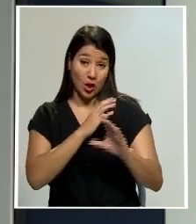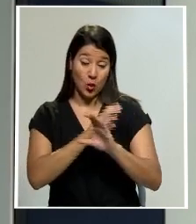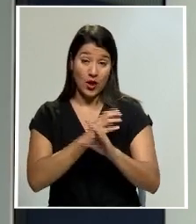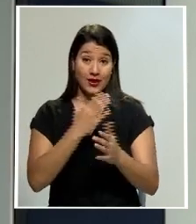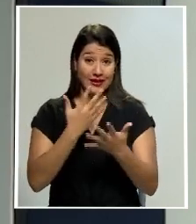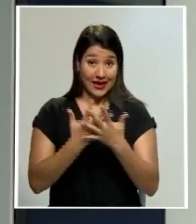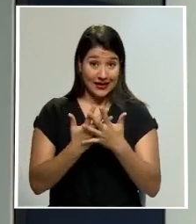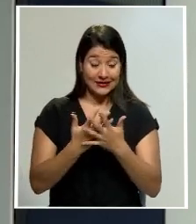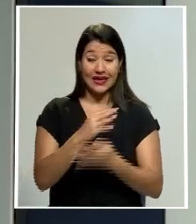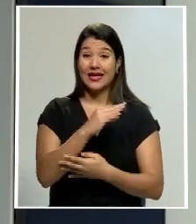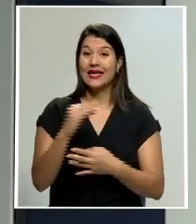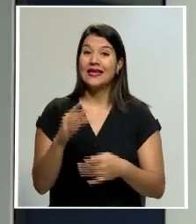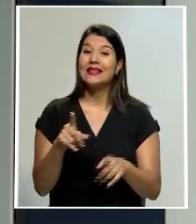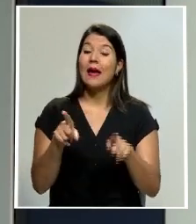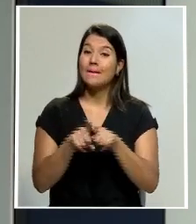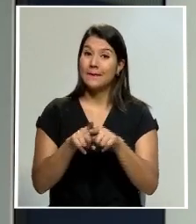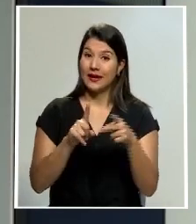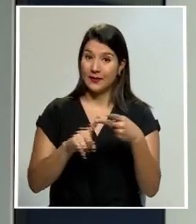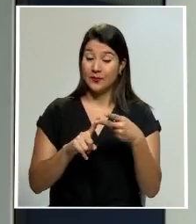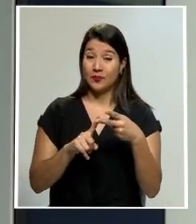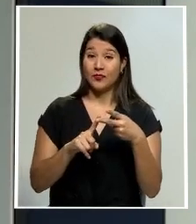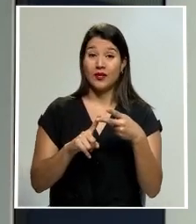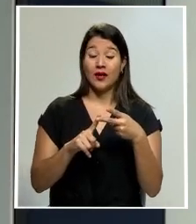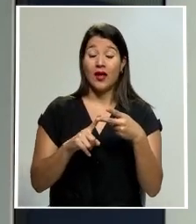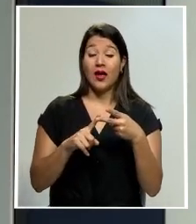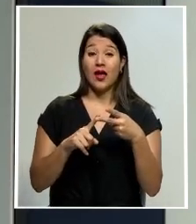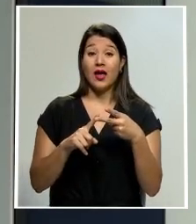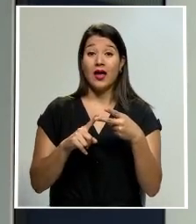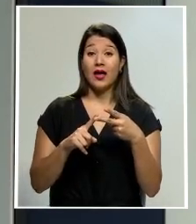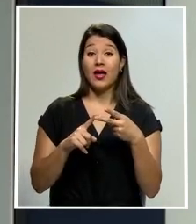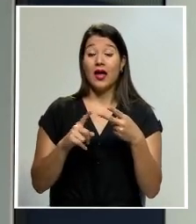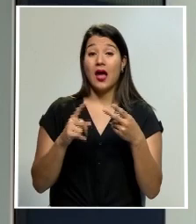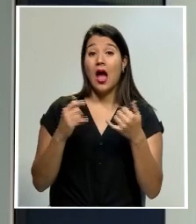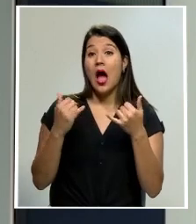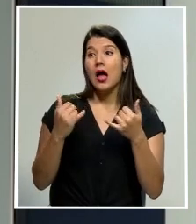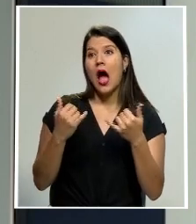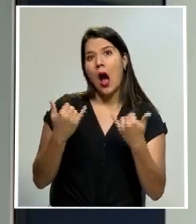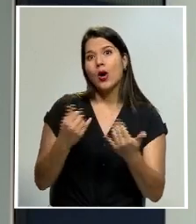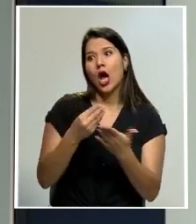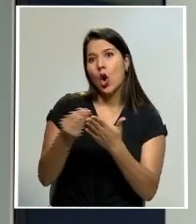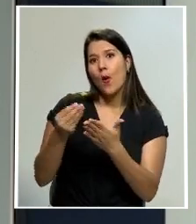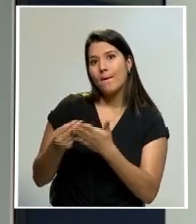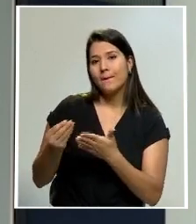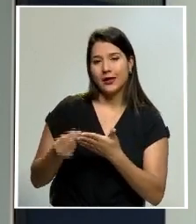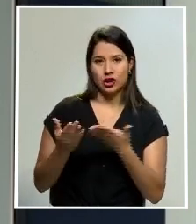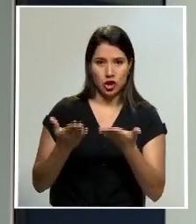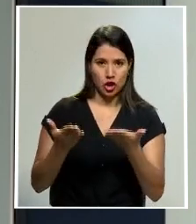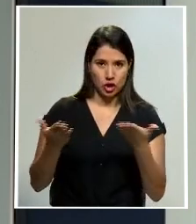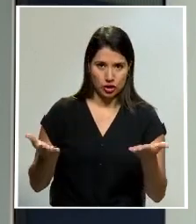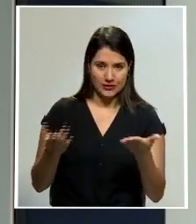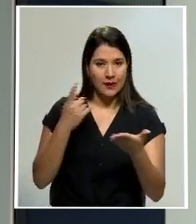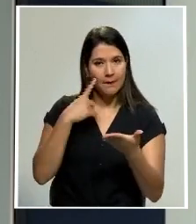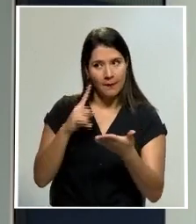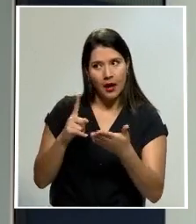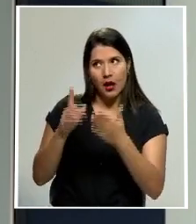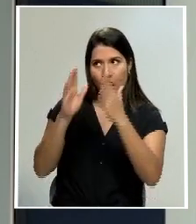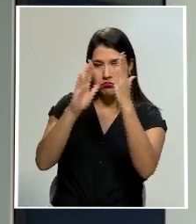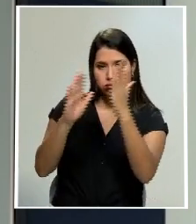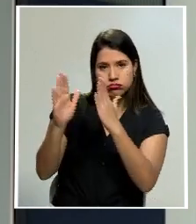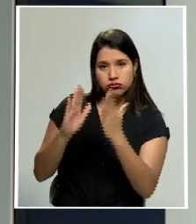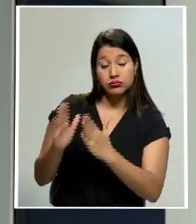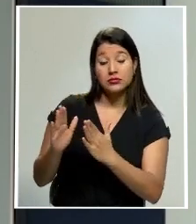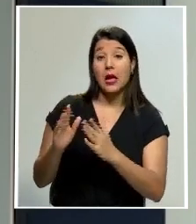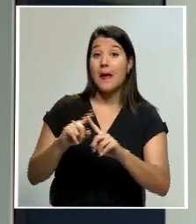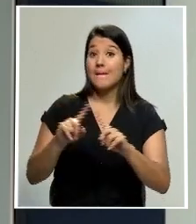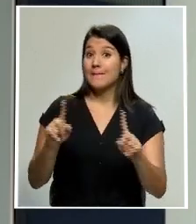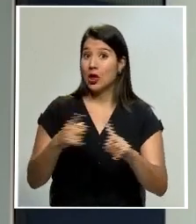cárcel y además también que se encuentran en el momento de equiparla. Es por eso que no está funcionando, a pesar que desde